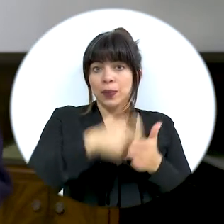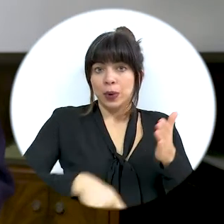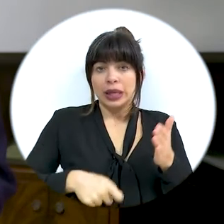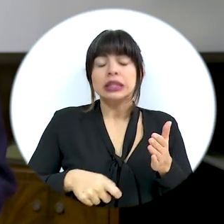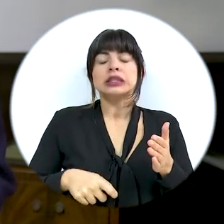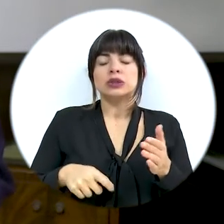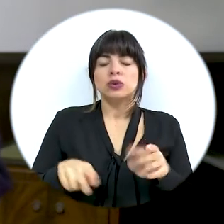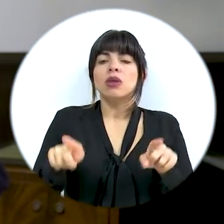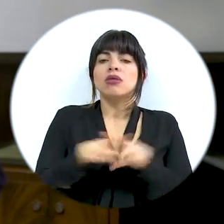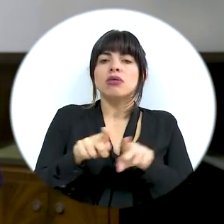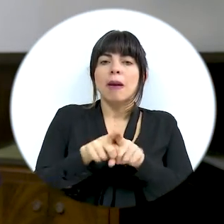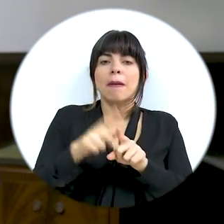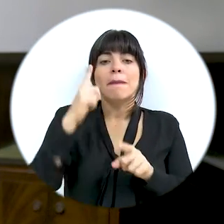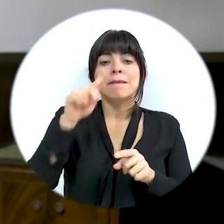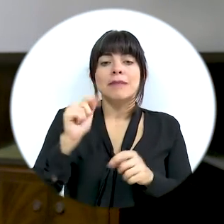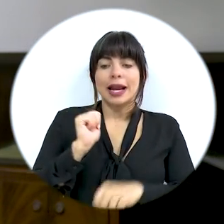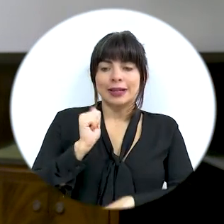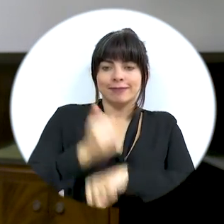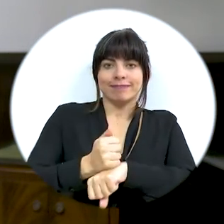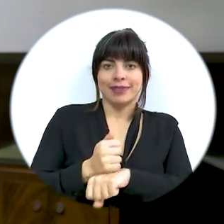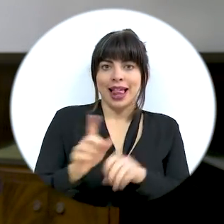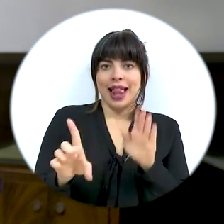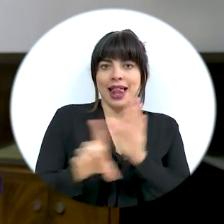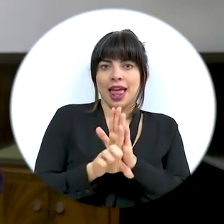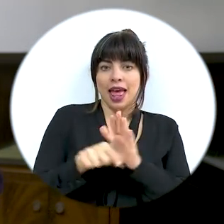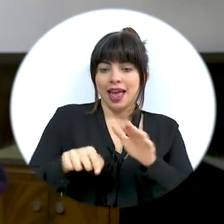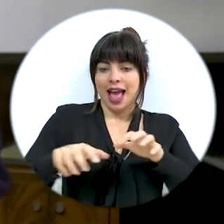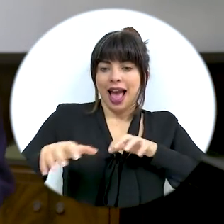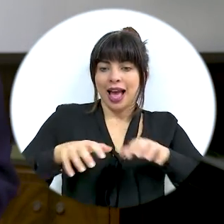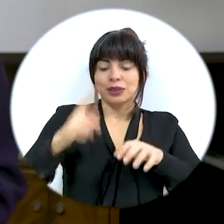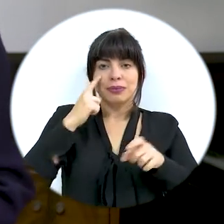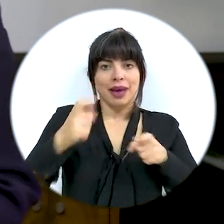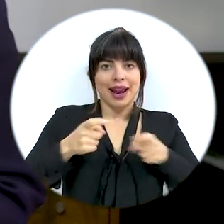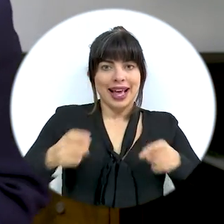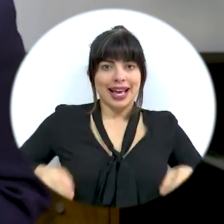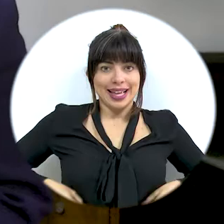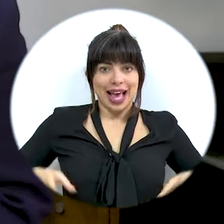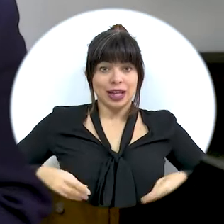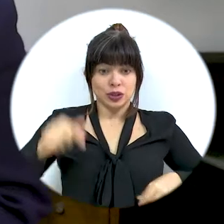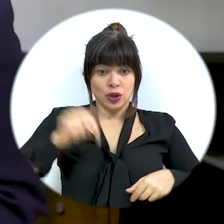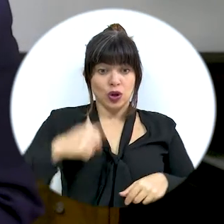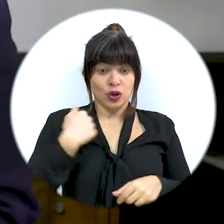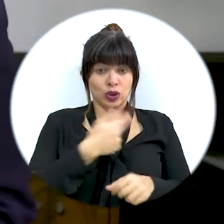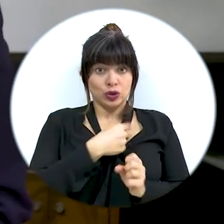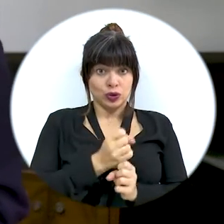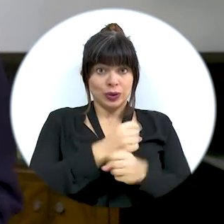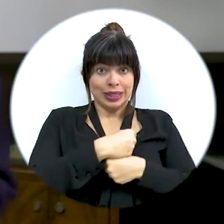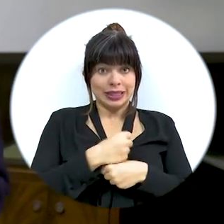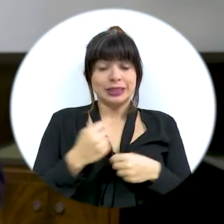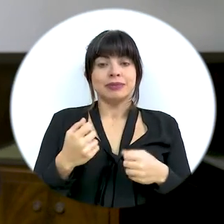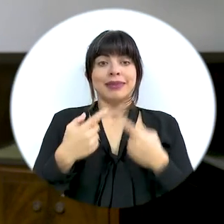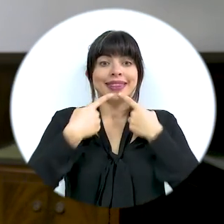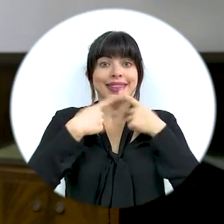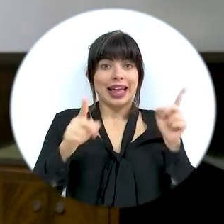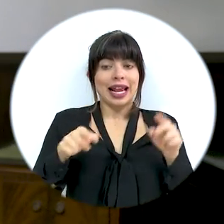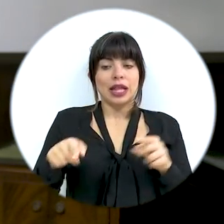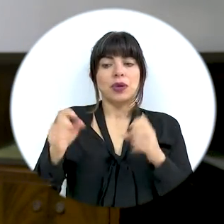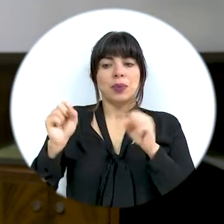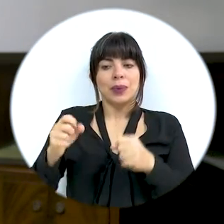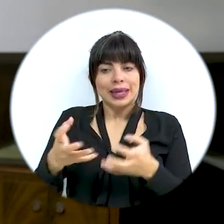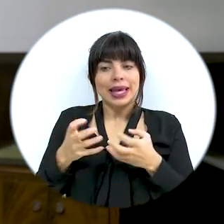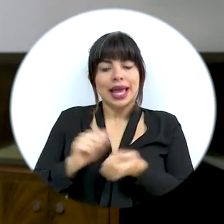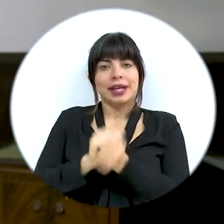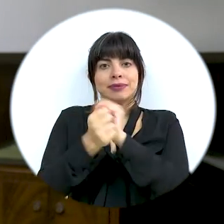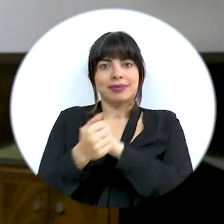fiscal, así como para convertir en ley parte de las acciones de control de gasto que hoy implementamos por